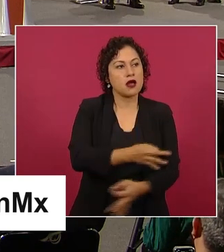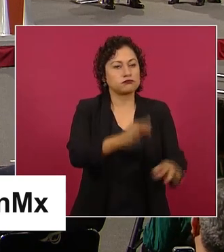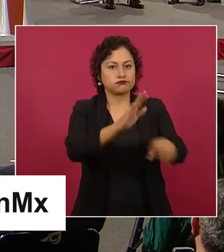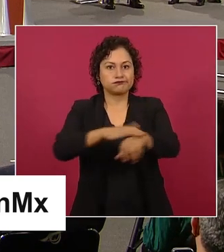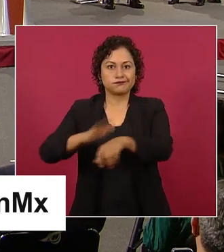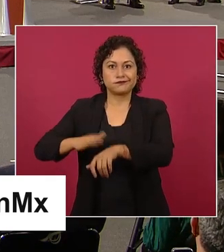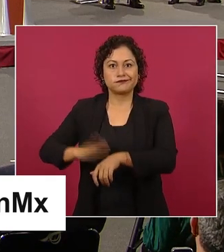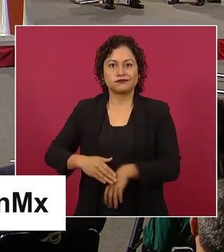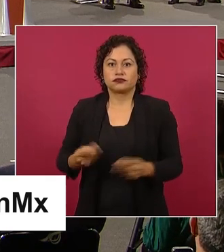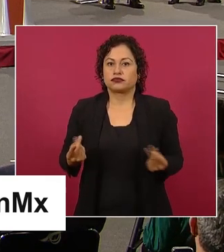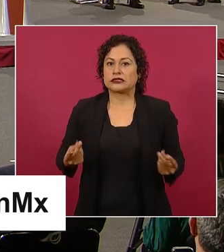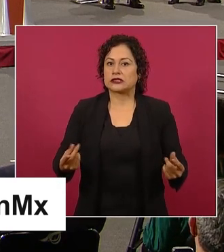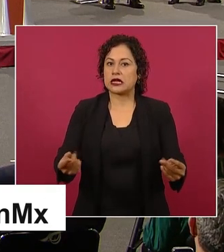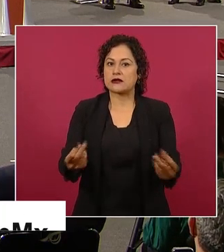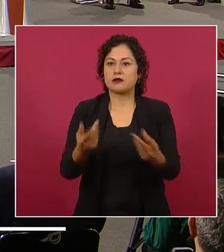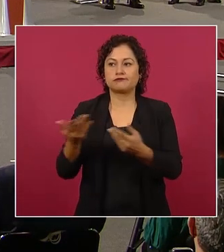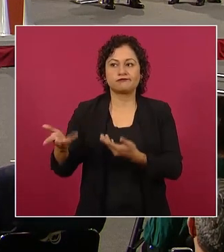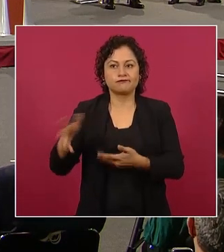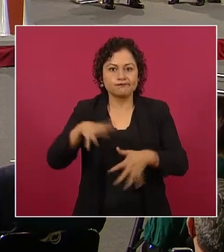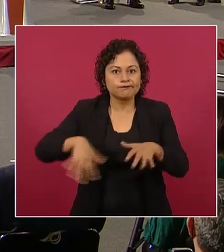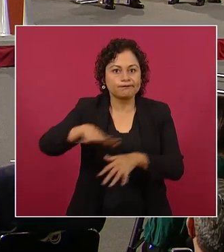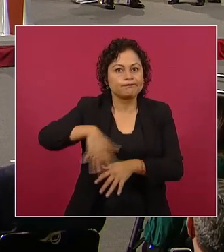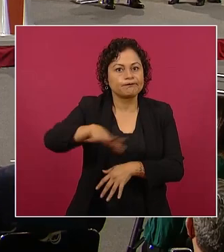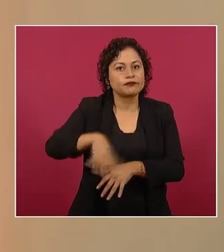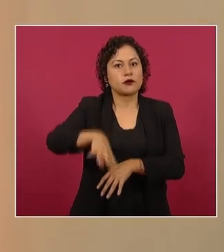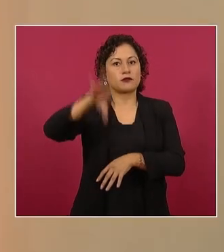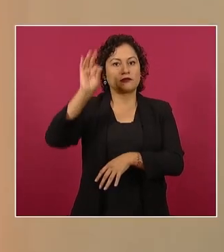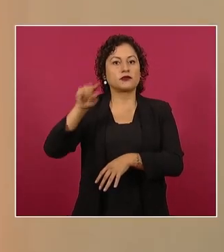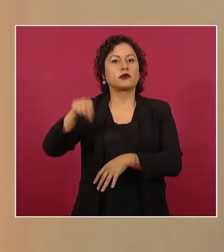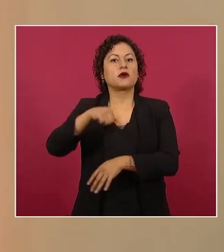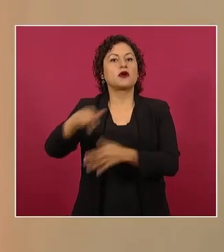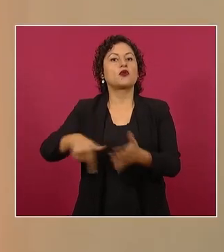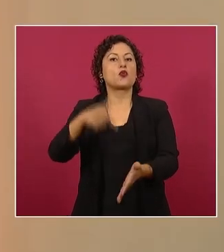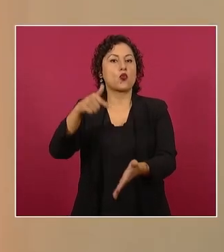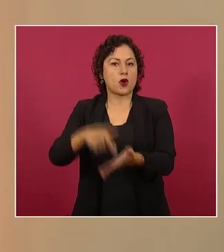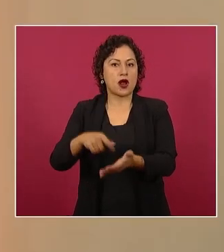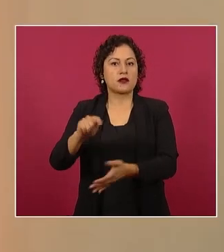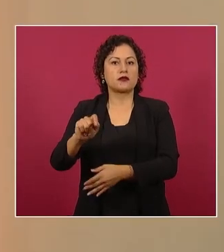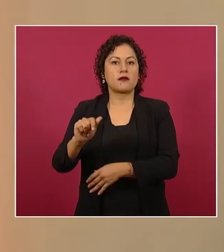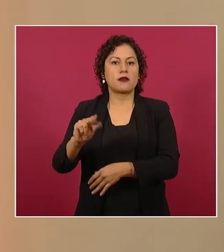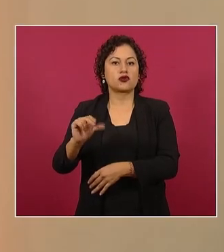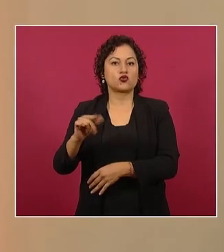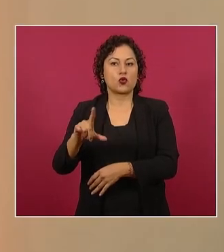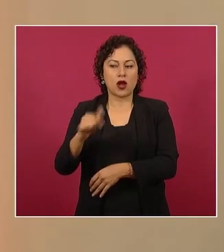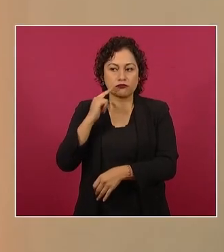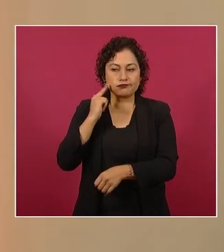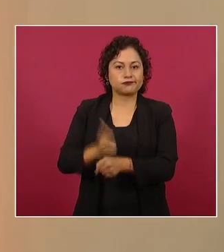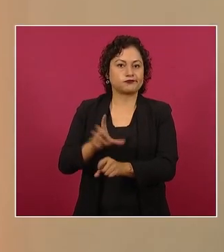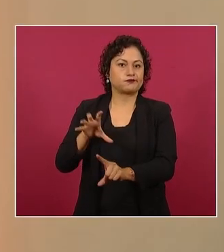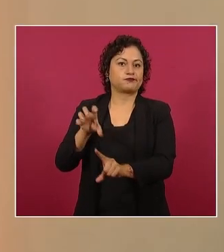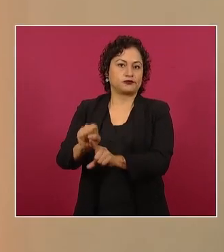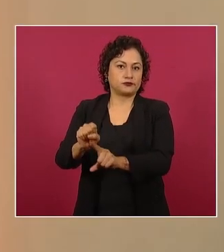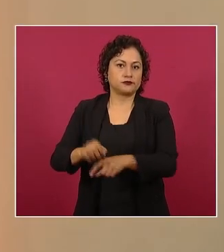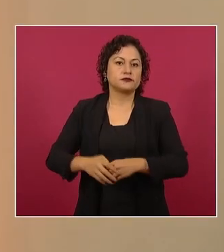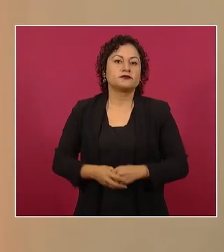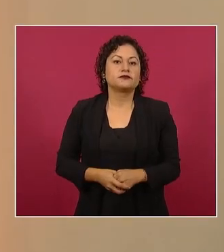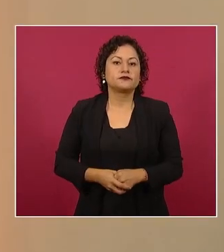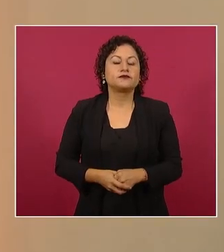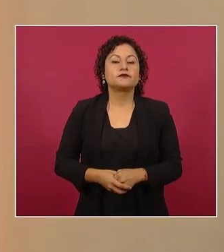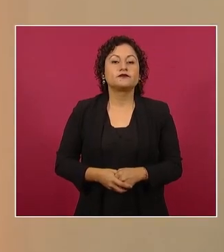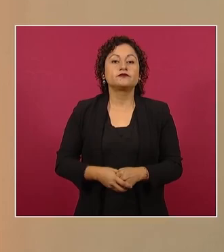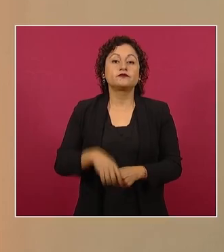inmediato y se le localizó en el ejido Raimundo Enríquez en Tapachula. Además de la sustracción, hay